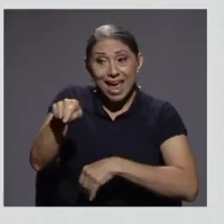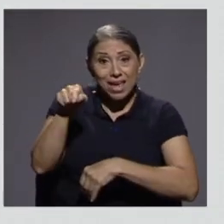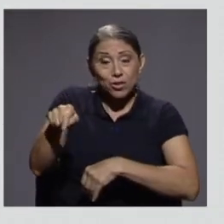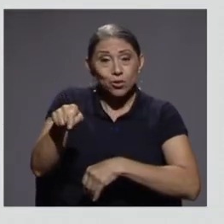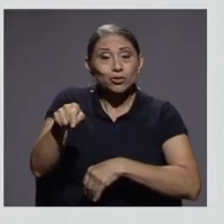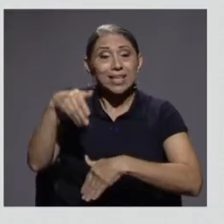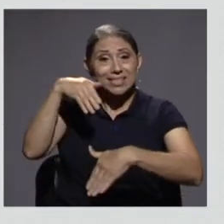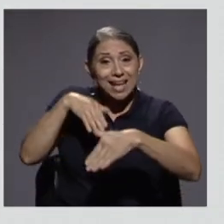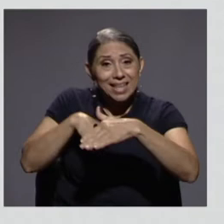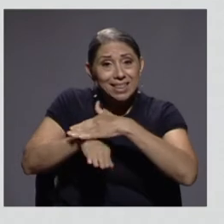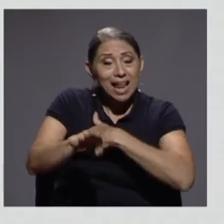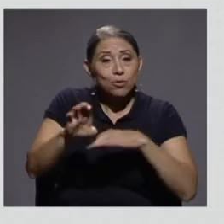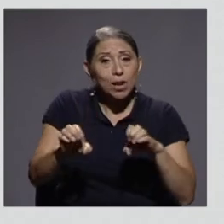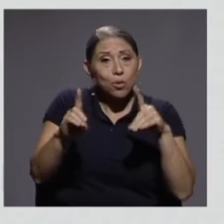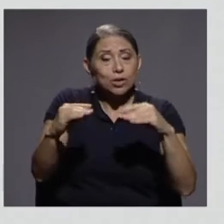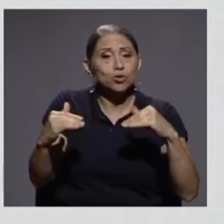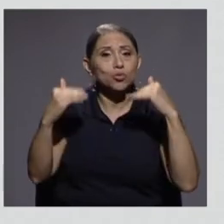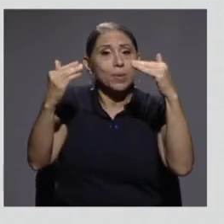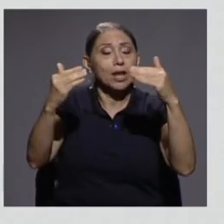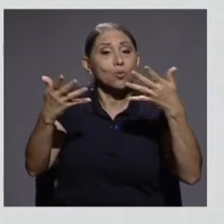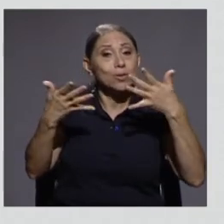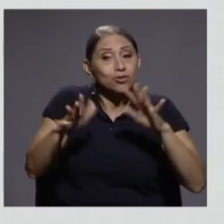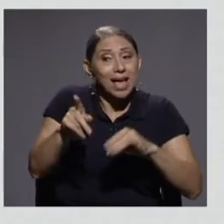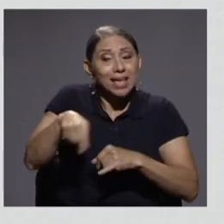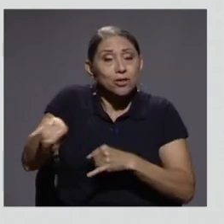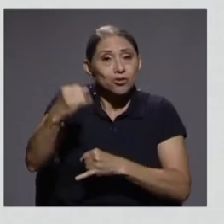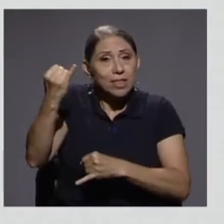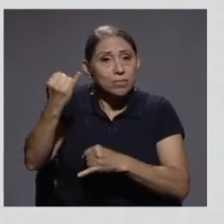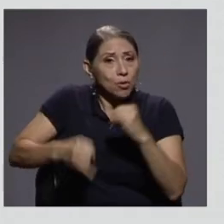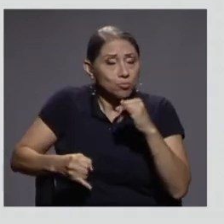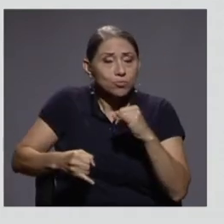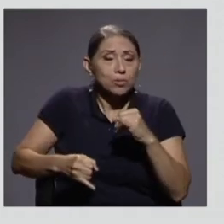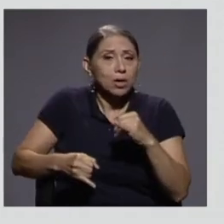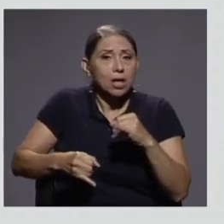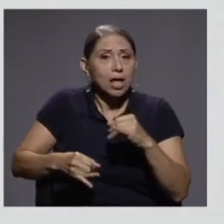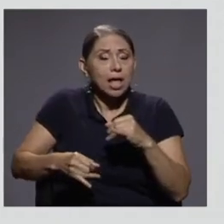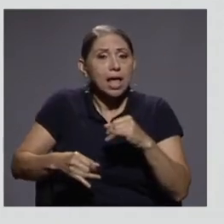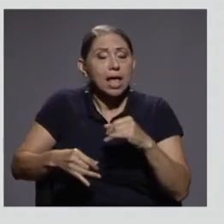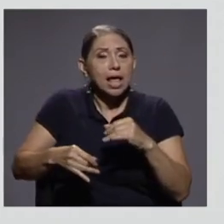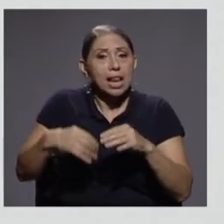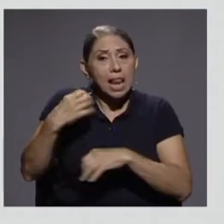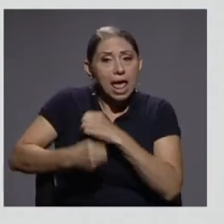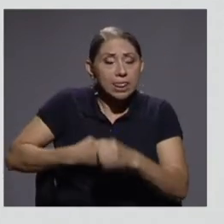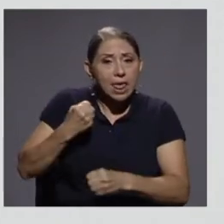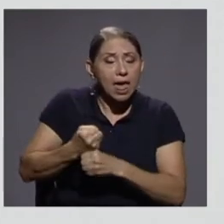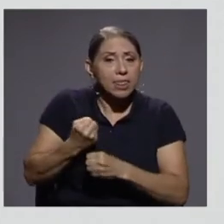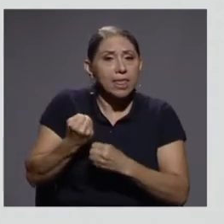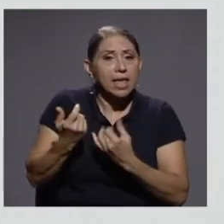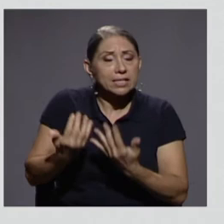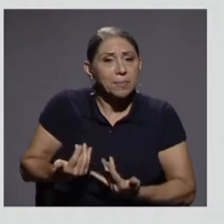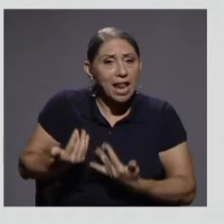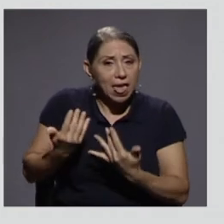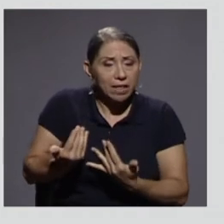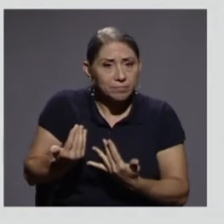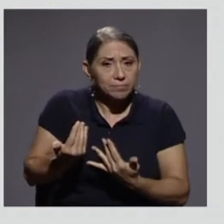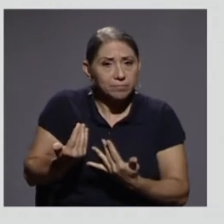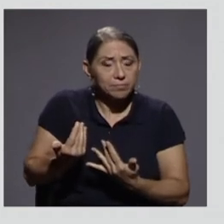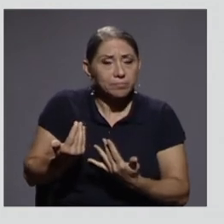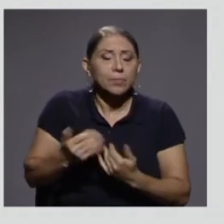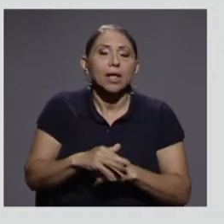una vez que han concluido, digamos, en la edad esperada, los ciclos previos.